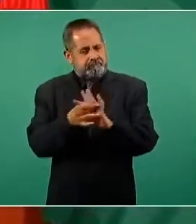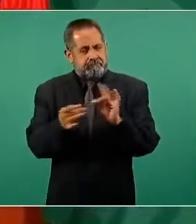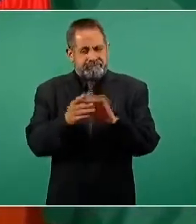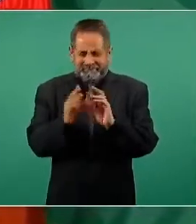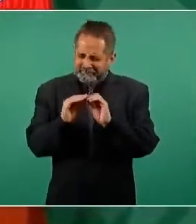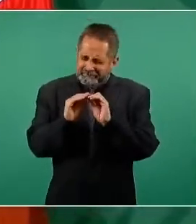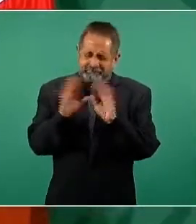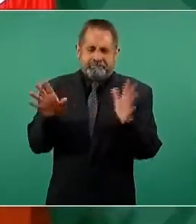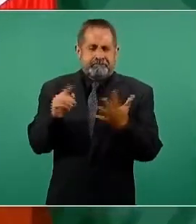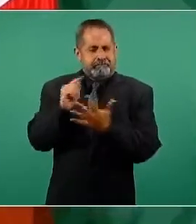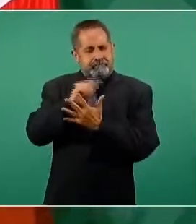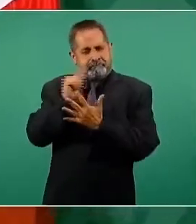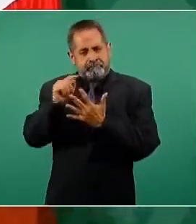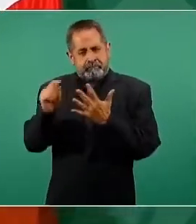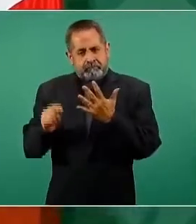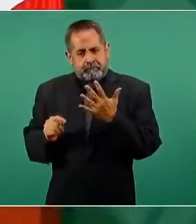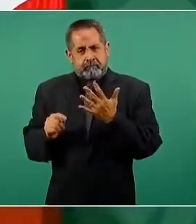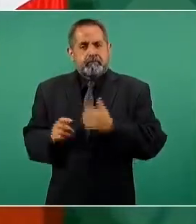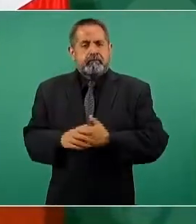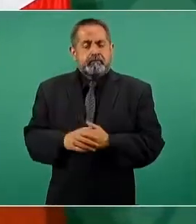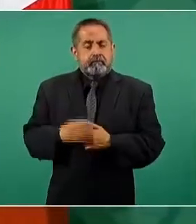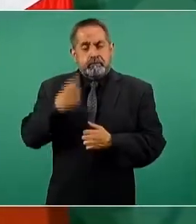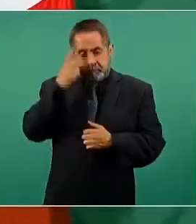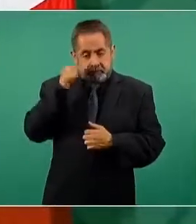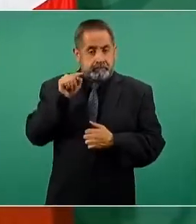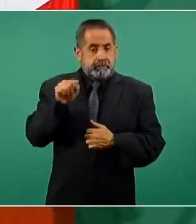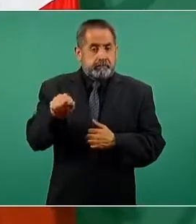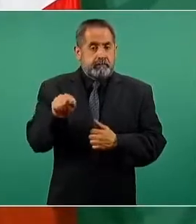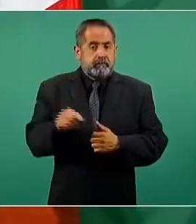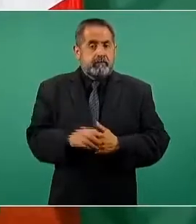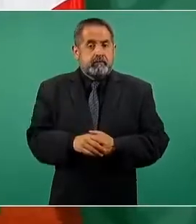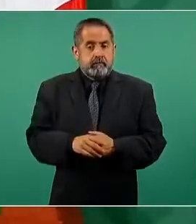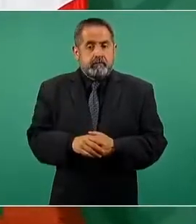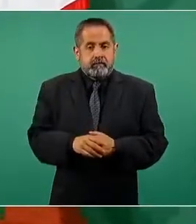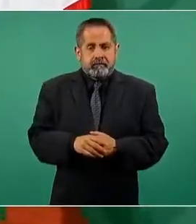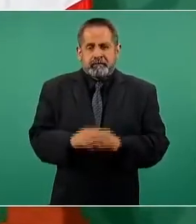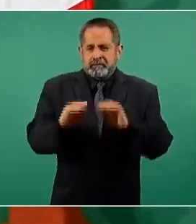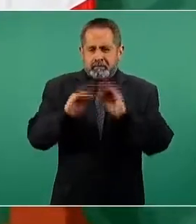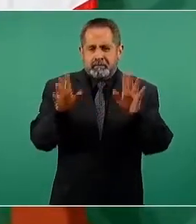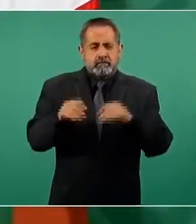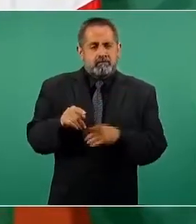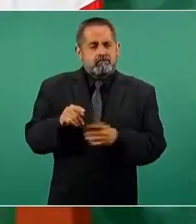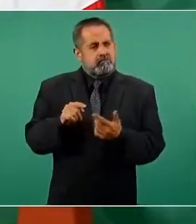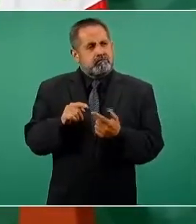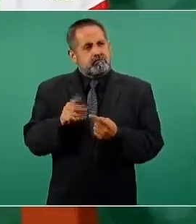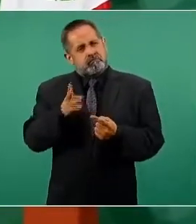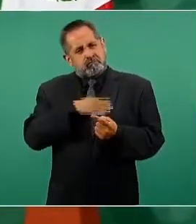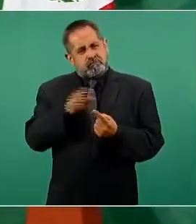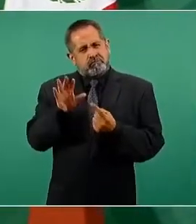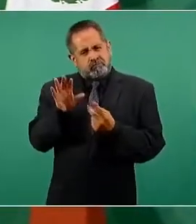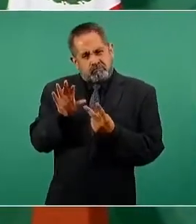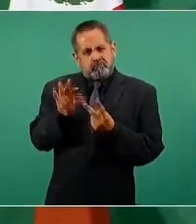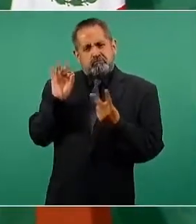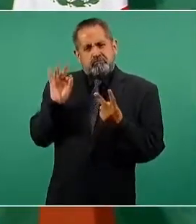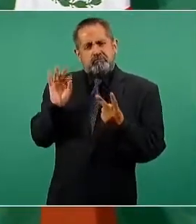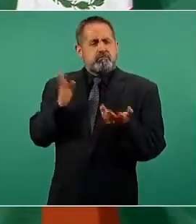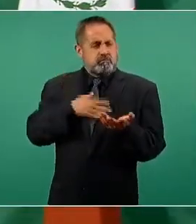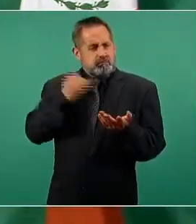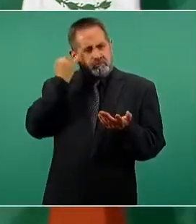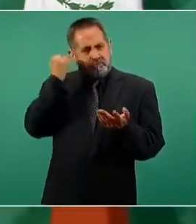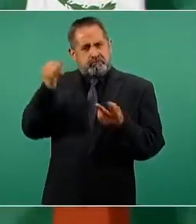detallar más para que se entienda que es una opción, es una muy buena alternativa